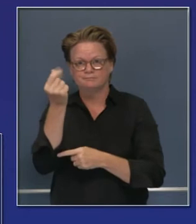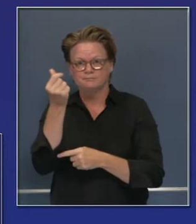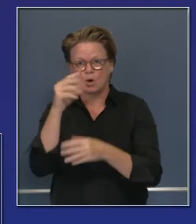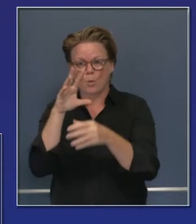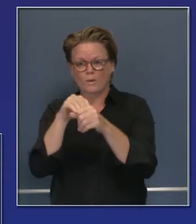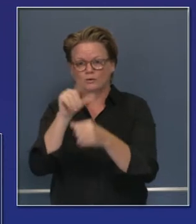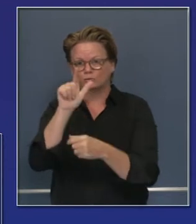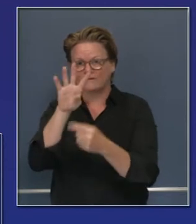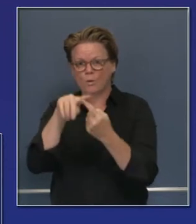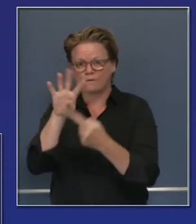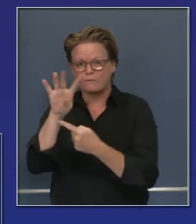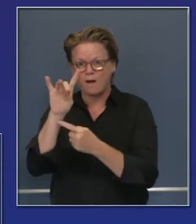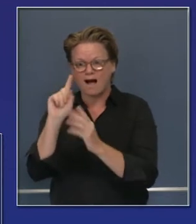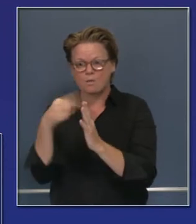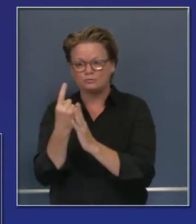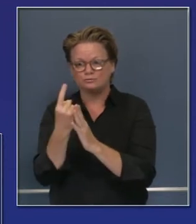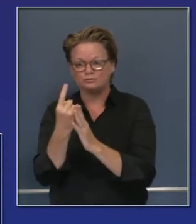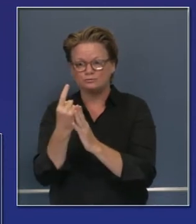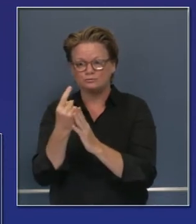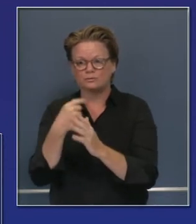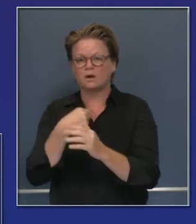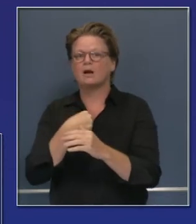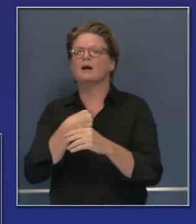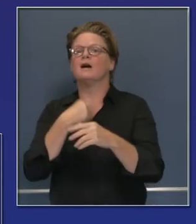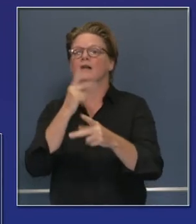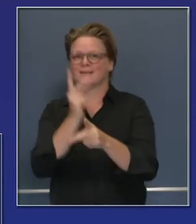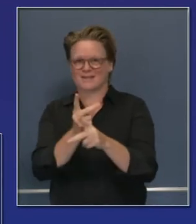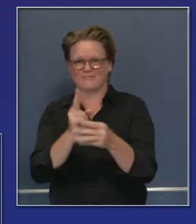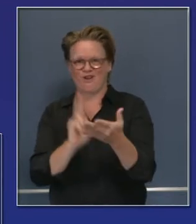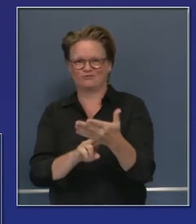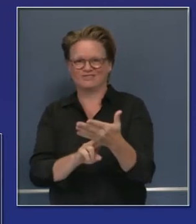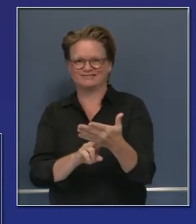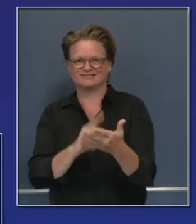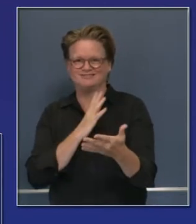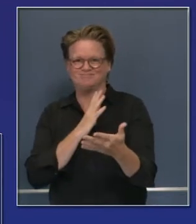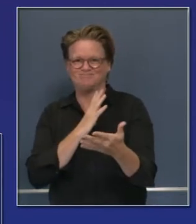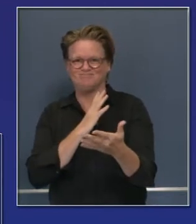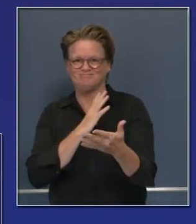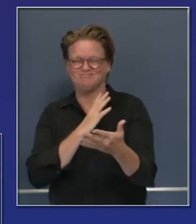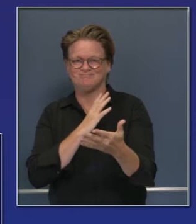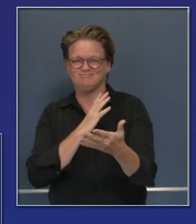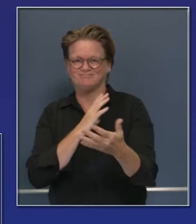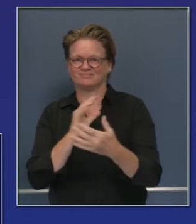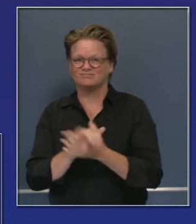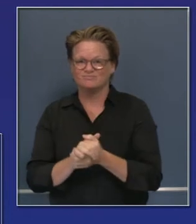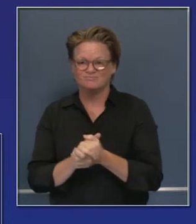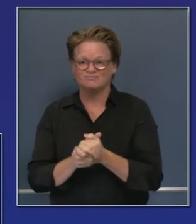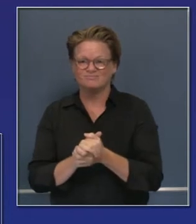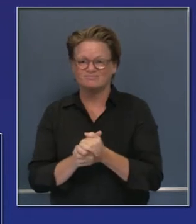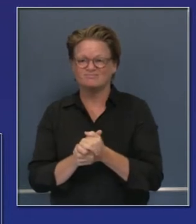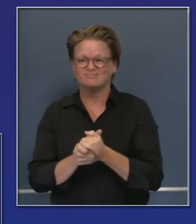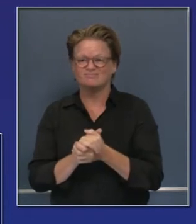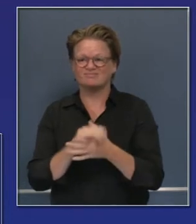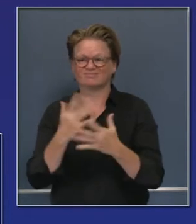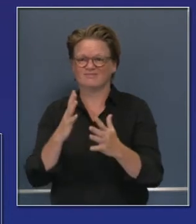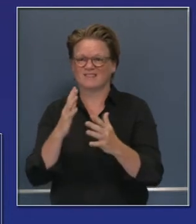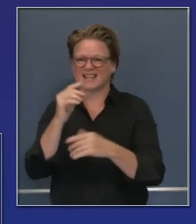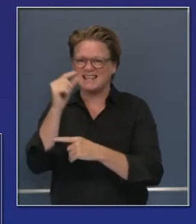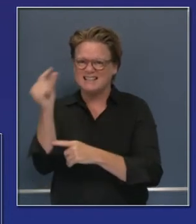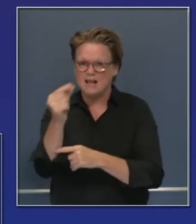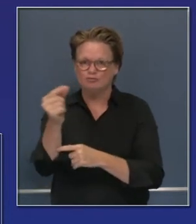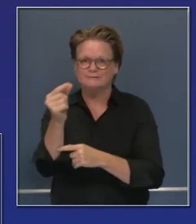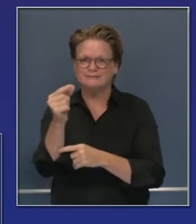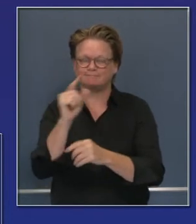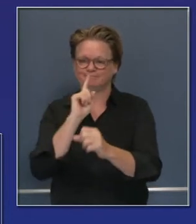horas y hay provisiones en el contrato para garantizar esa prontitud. Si recibe la respuesta en 24